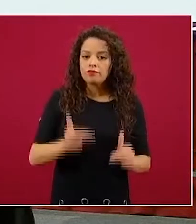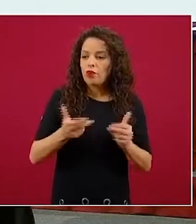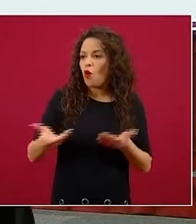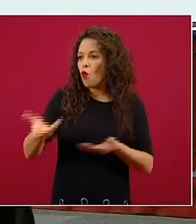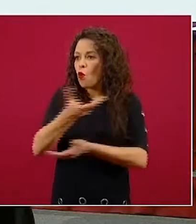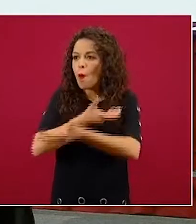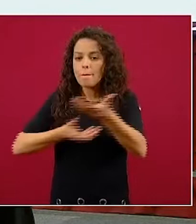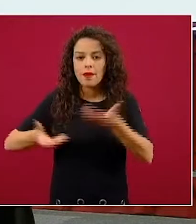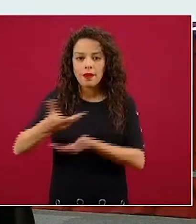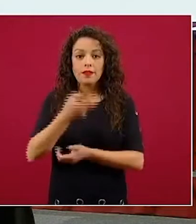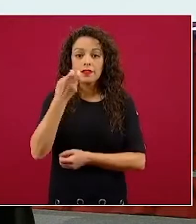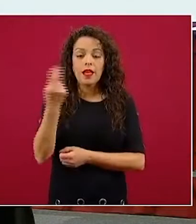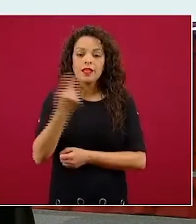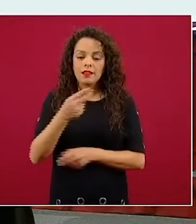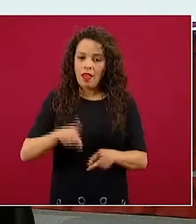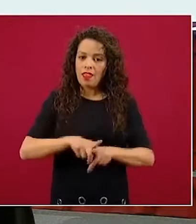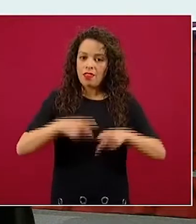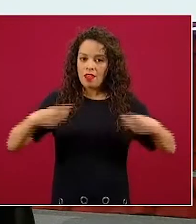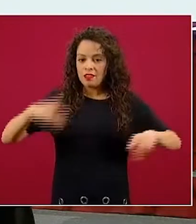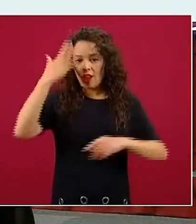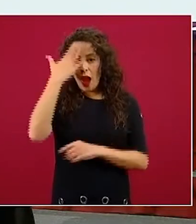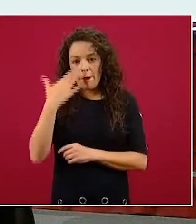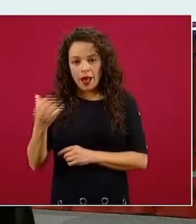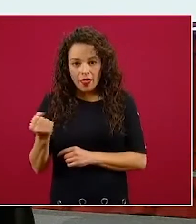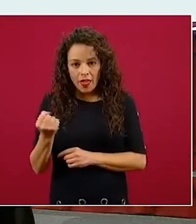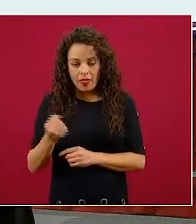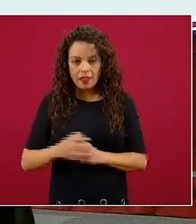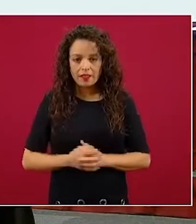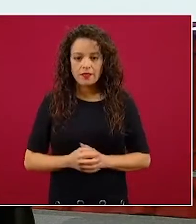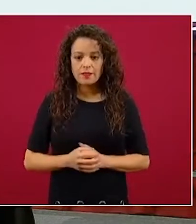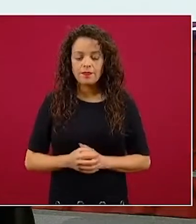sobre este tipo de desarrollabilidades. La siguiente, por favor.